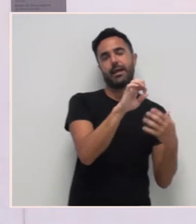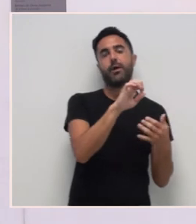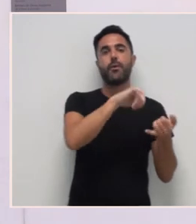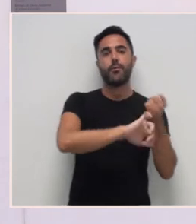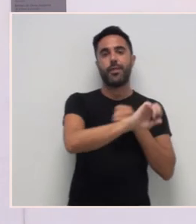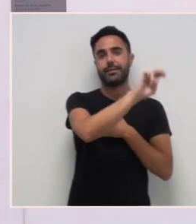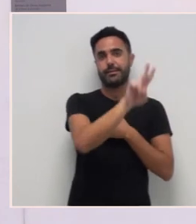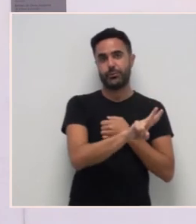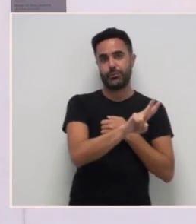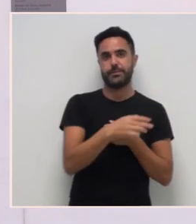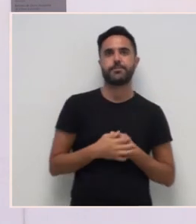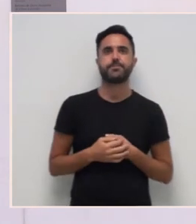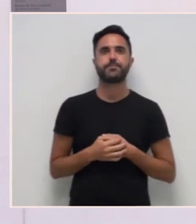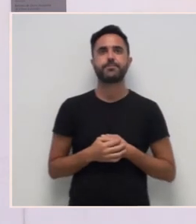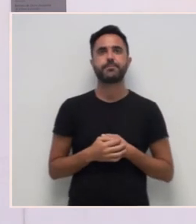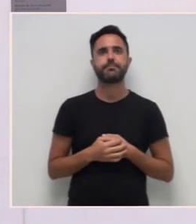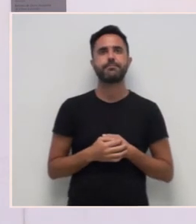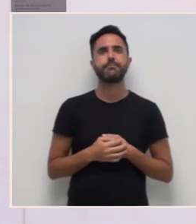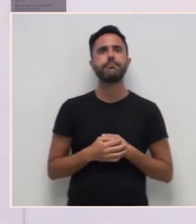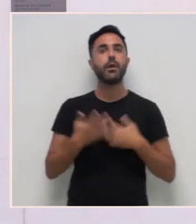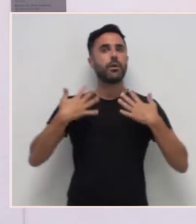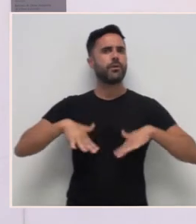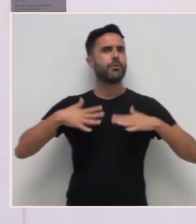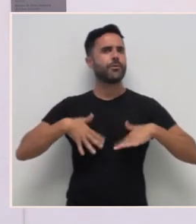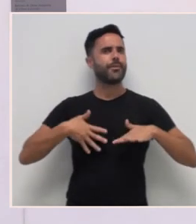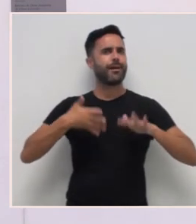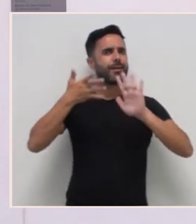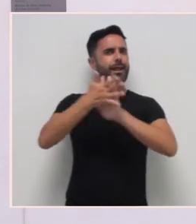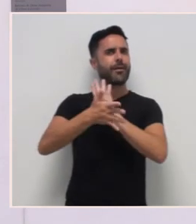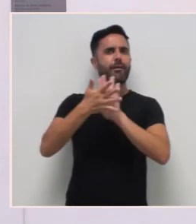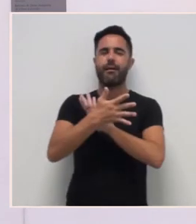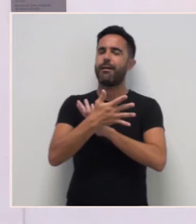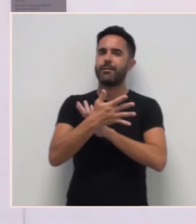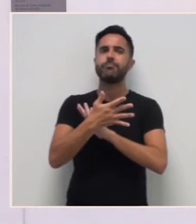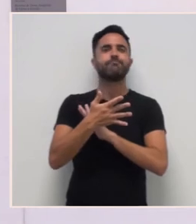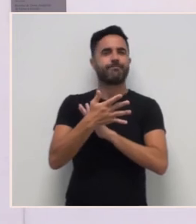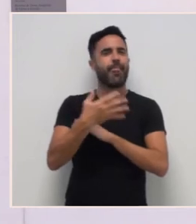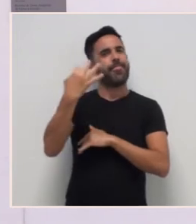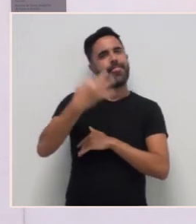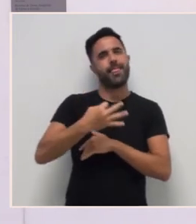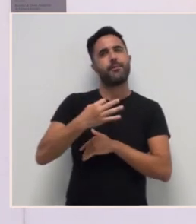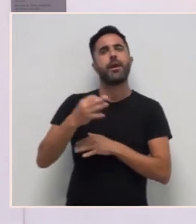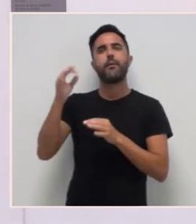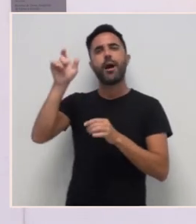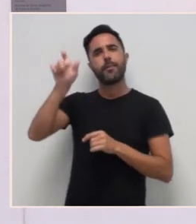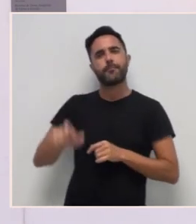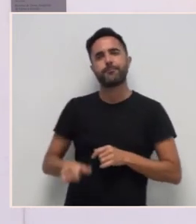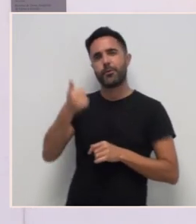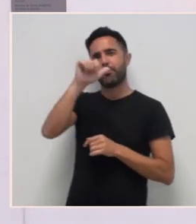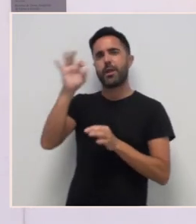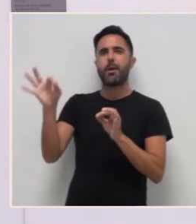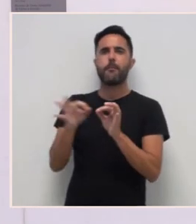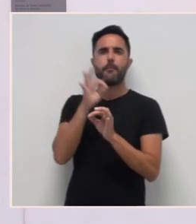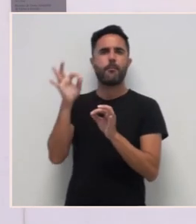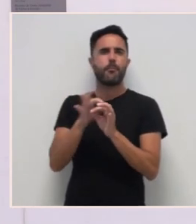Para indicar tamén como ia vestida, temos que falar dun gran modisto da época, o primeiro impulsor da alta